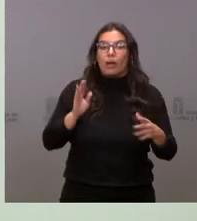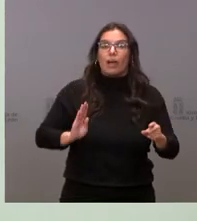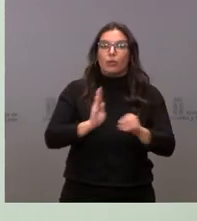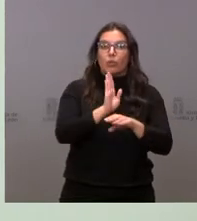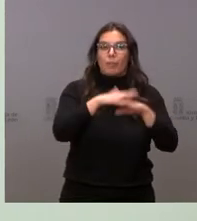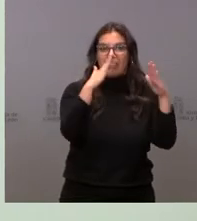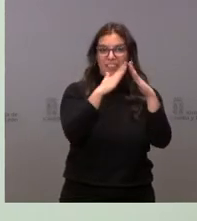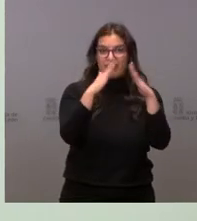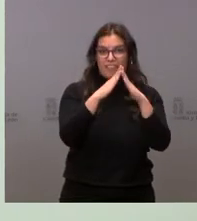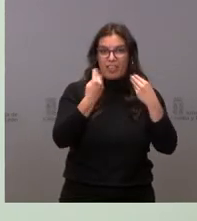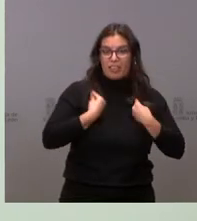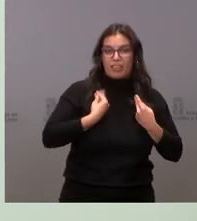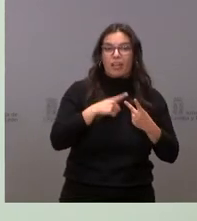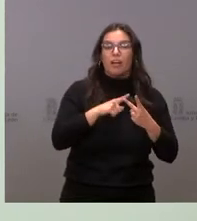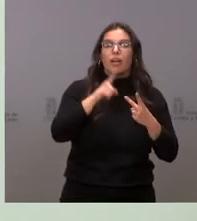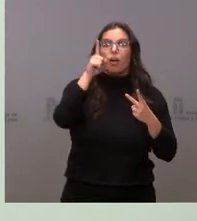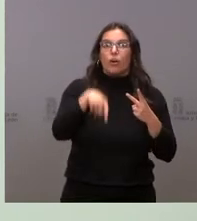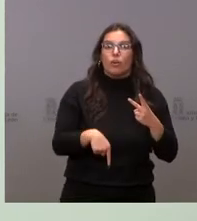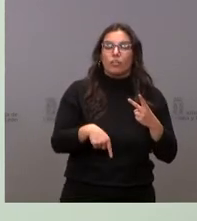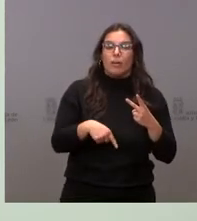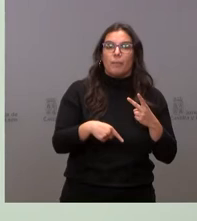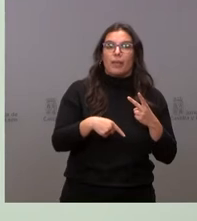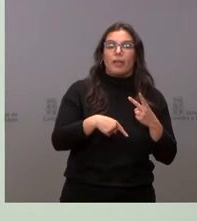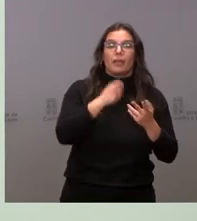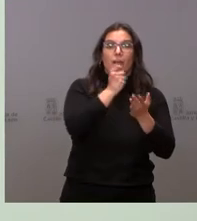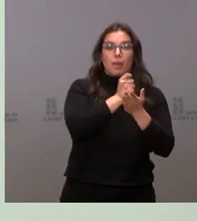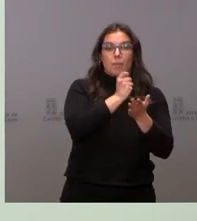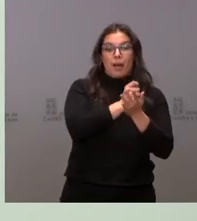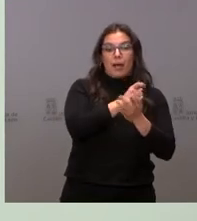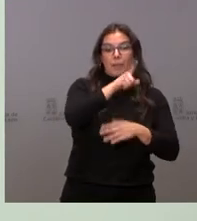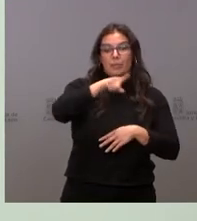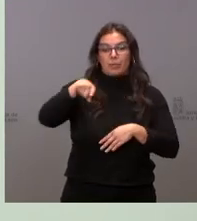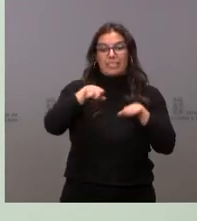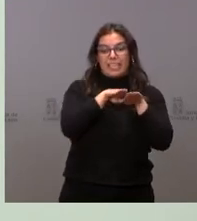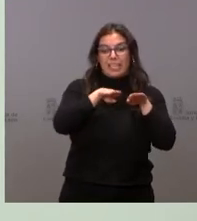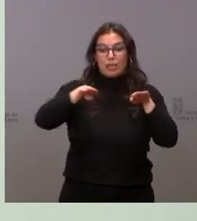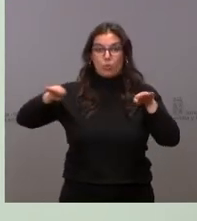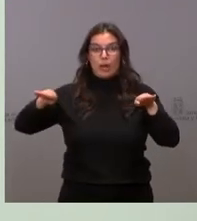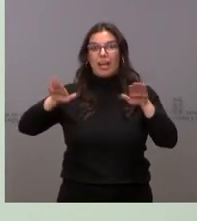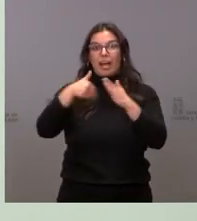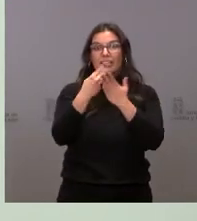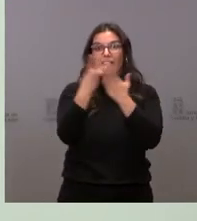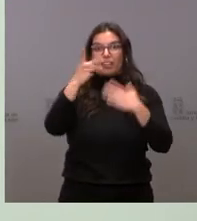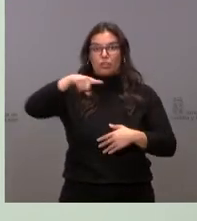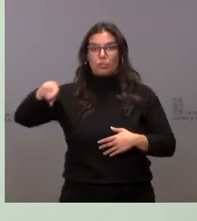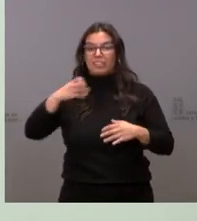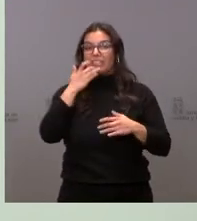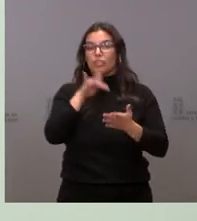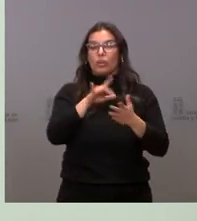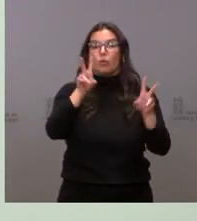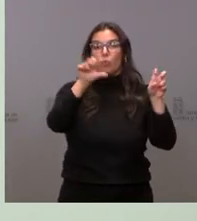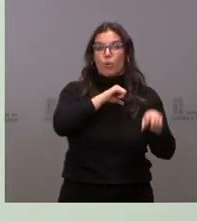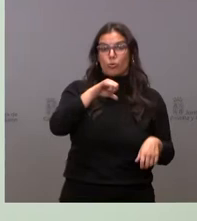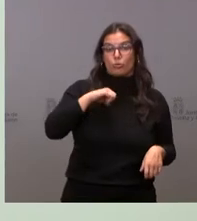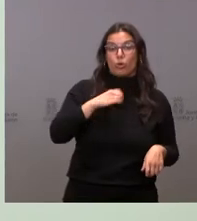a vivienda o la extensión de la tarifa plana para nuevos autónomos a 18 meses y 30 si son